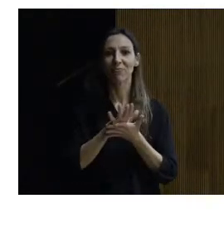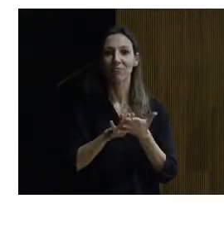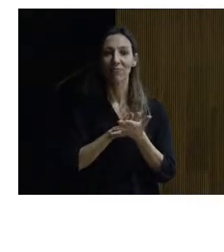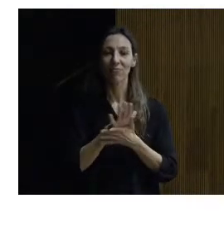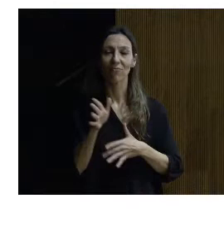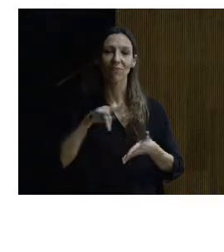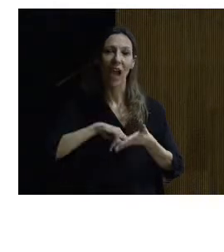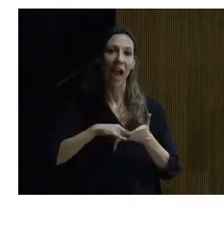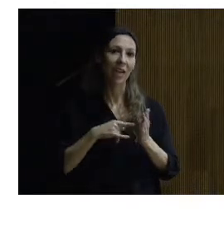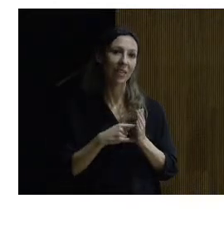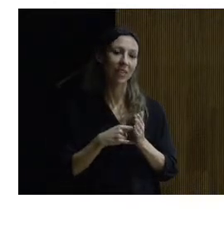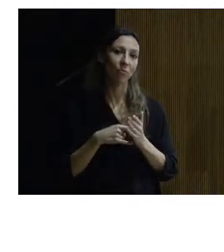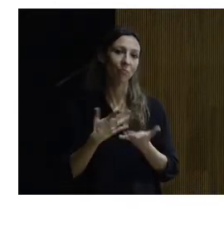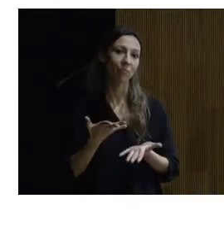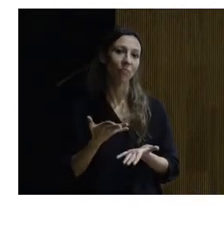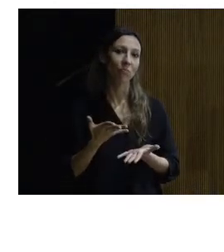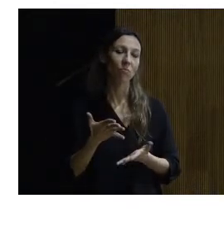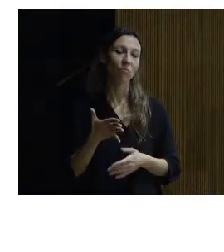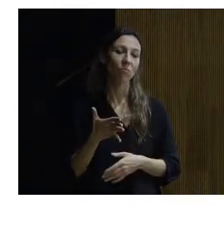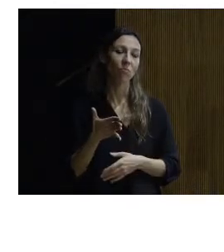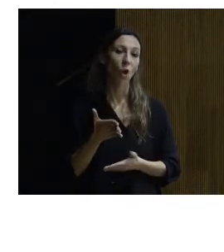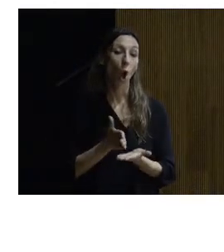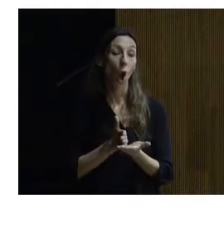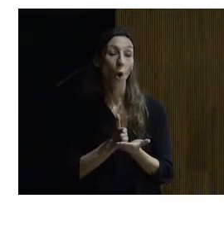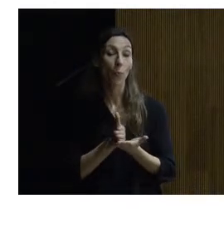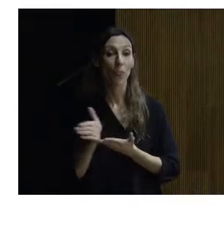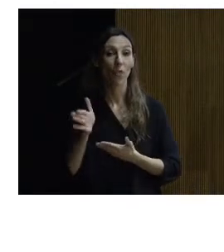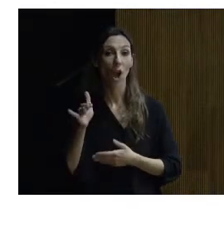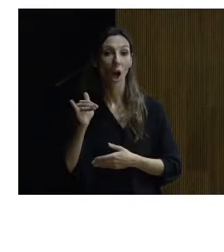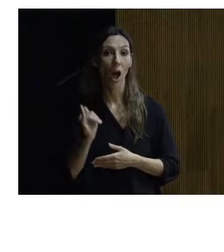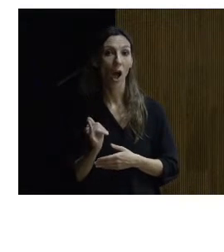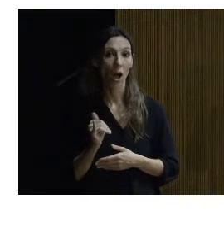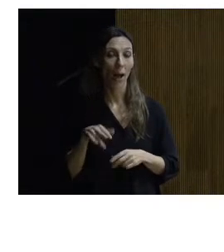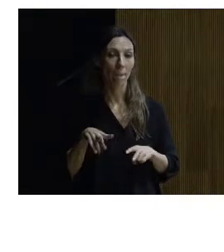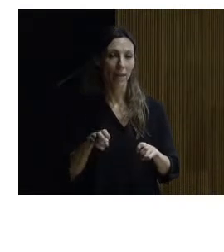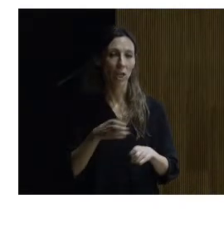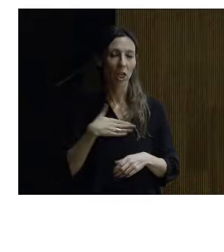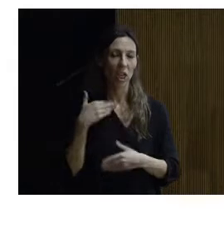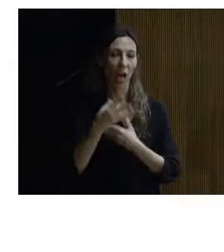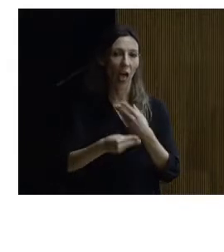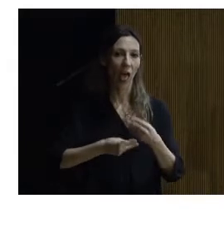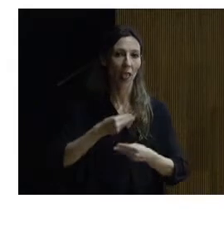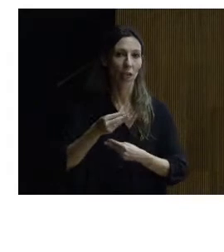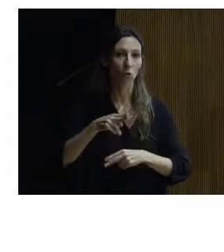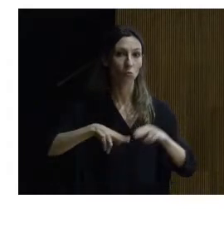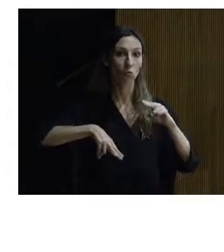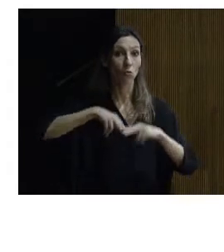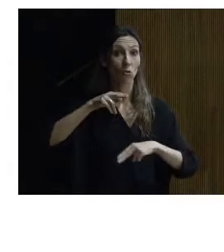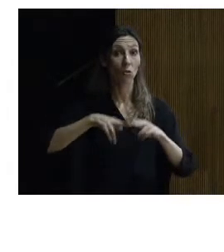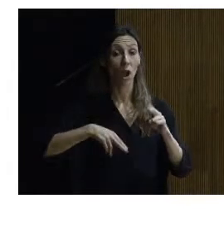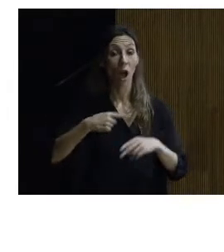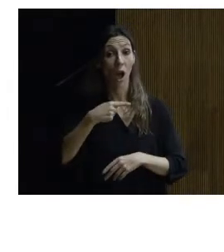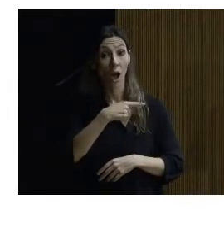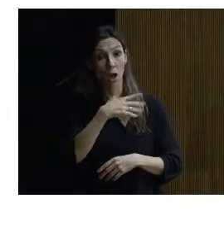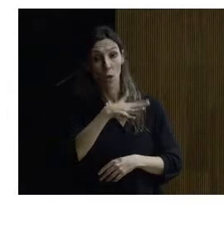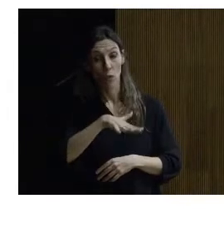los arquitectos existía una opción que era por bueno en un principio lo que querían hacer era construir aquí en esta